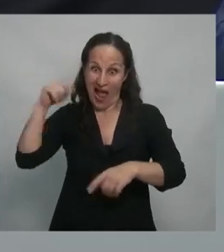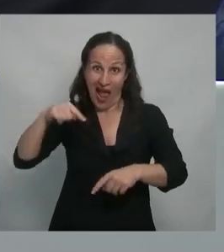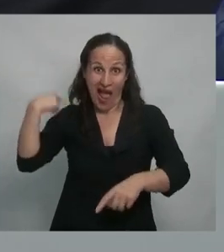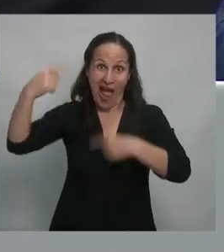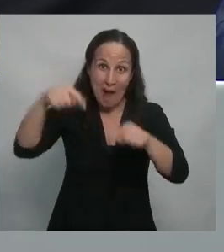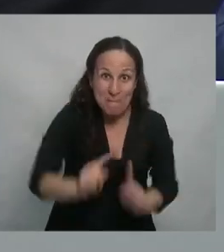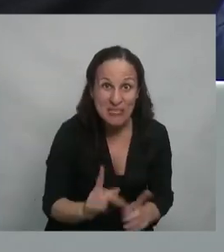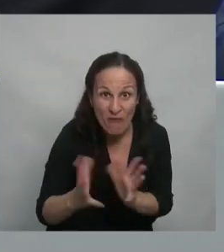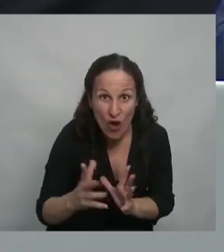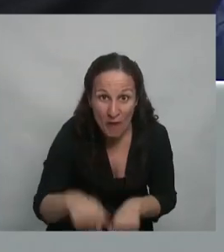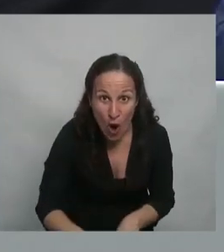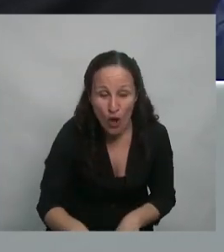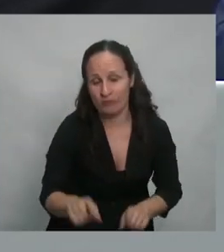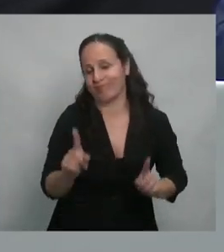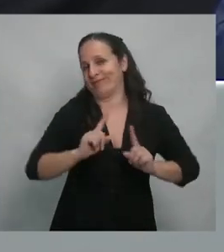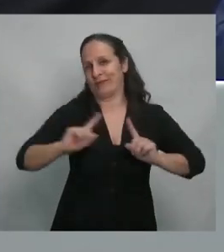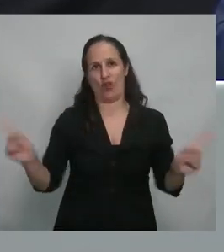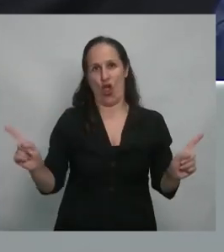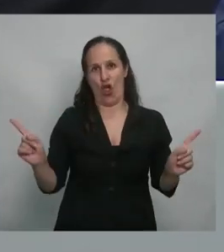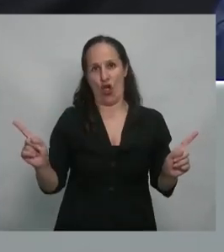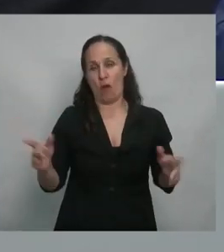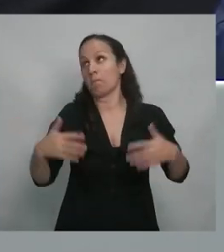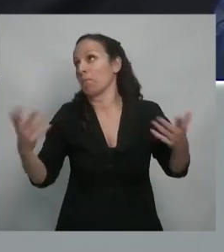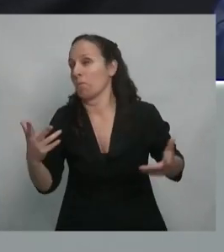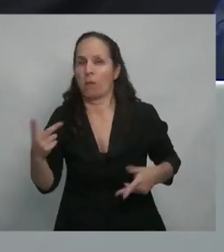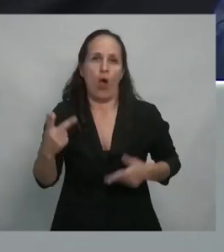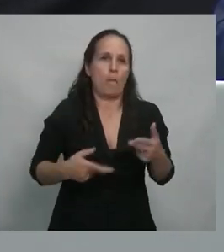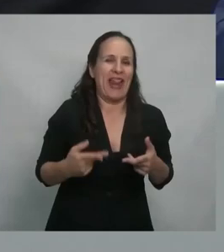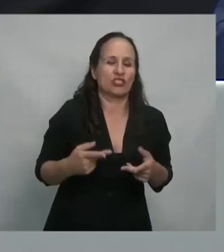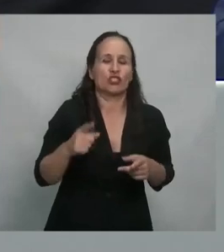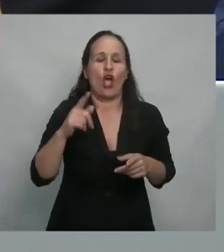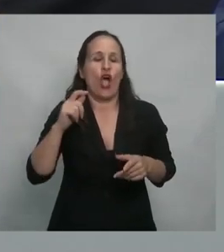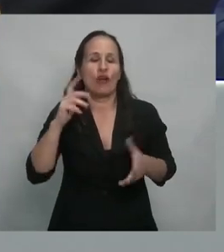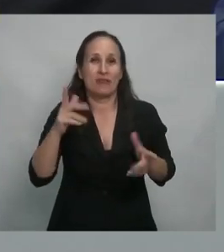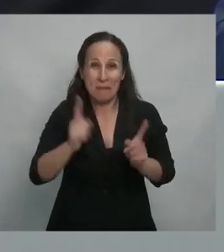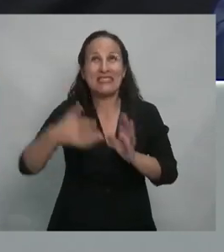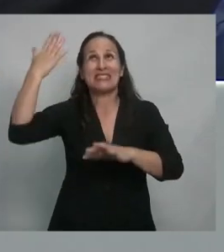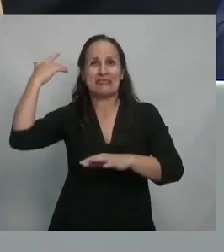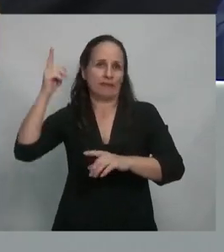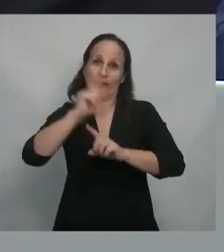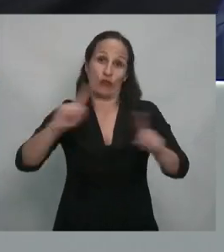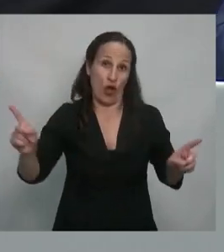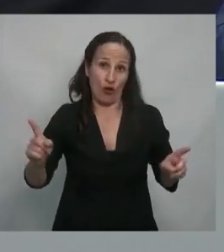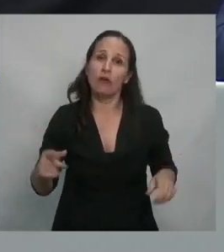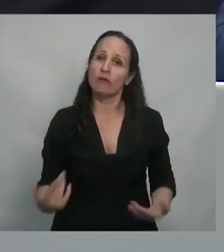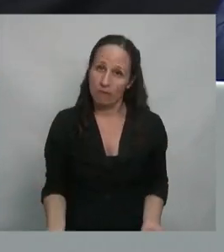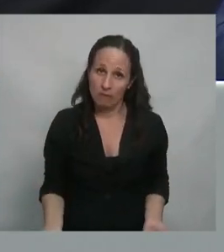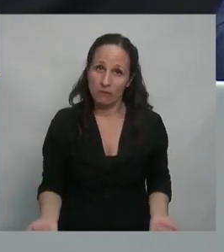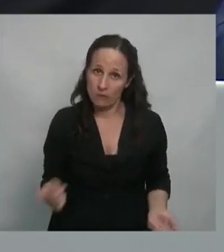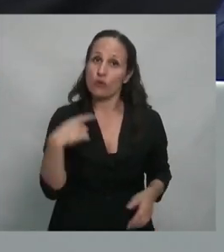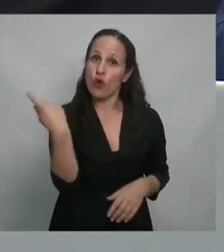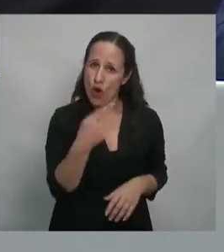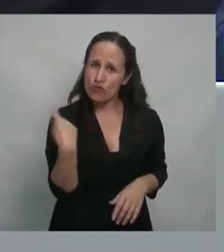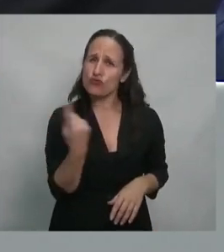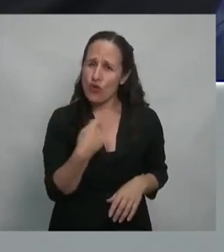¿Alguien se operaría de algo? Bueno, nosotros, a pesar